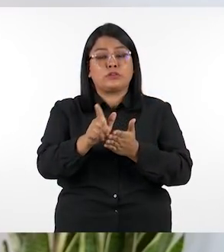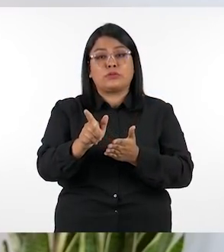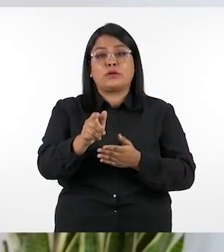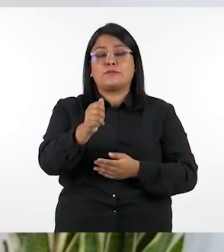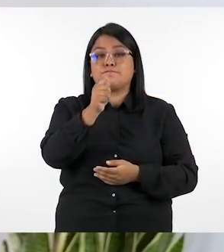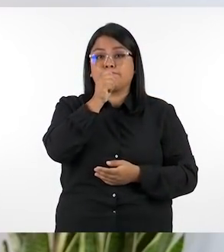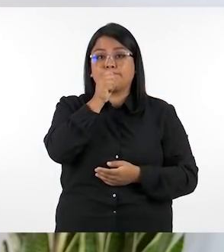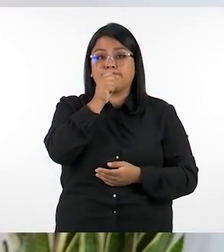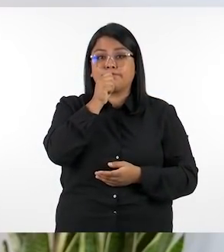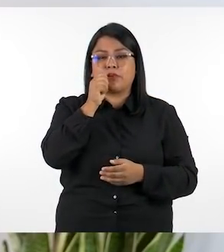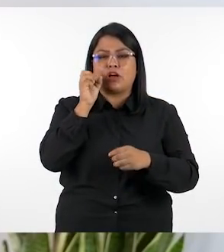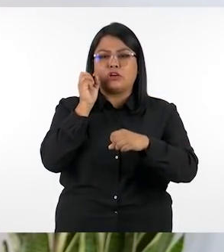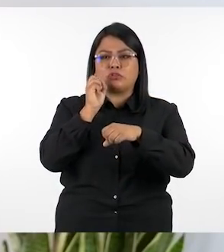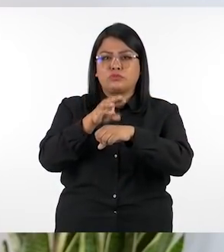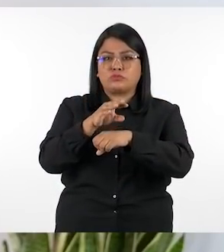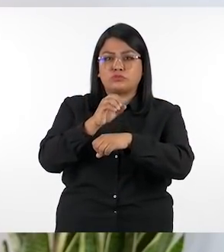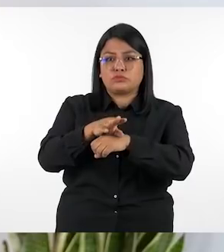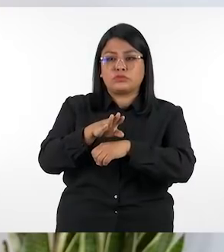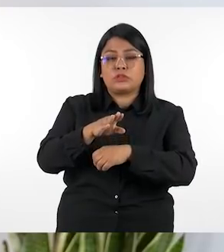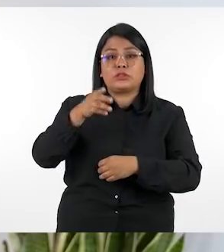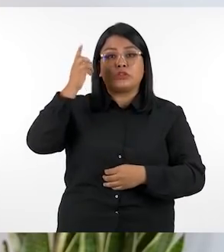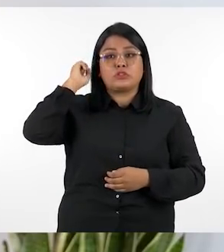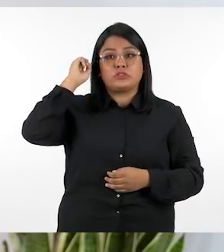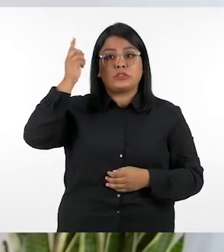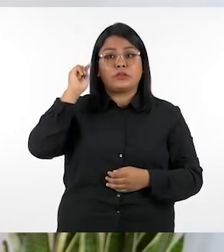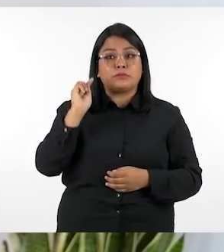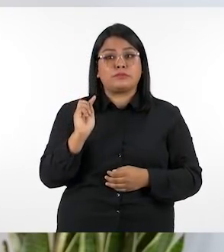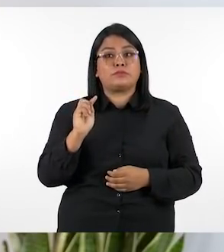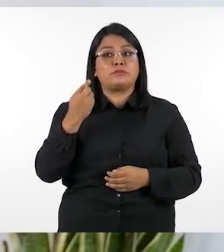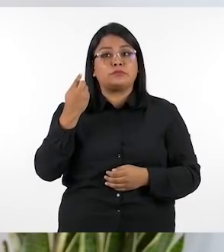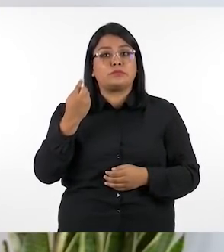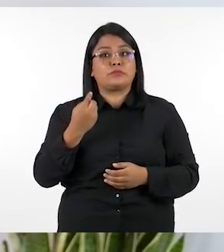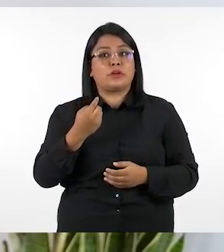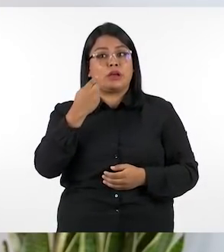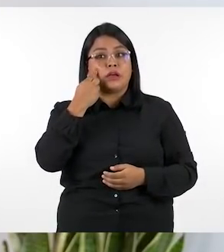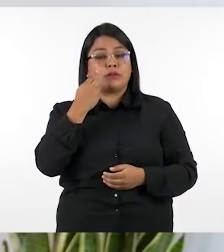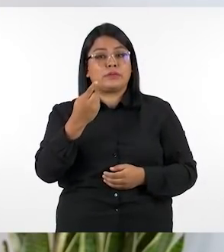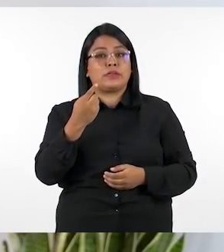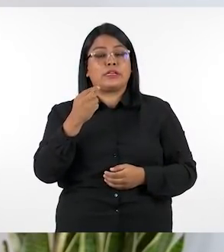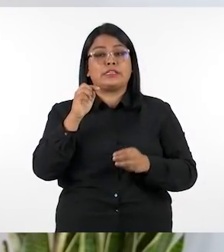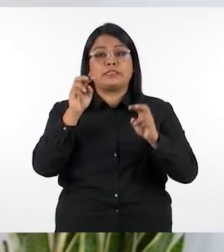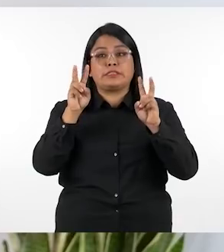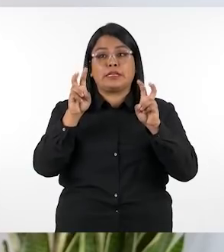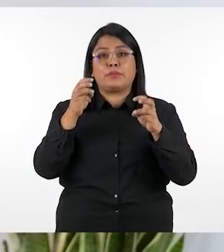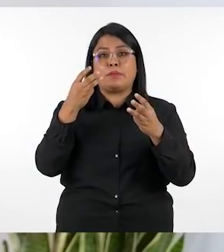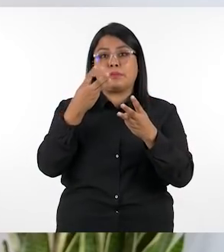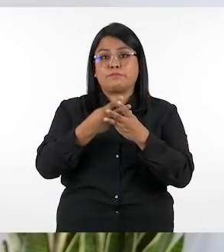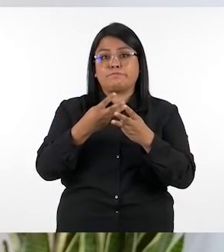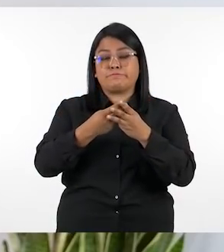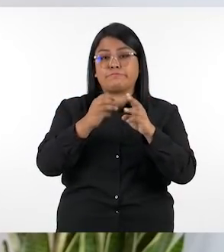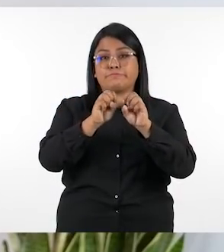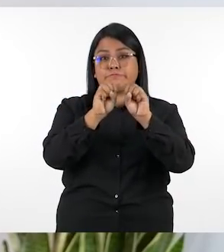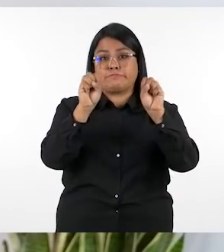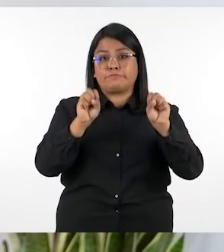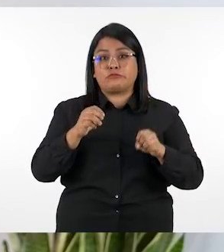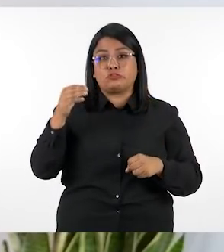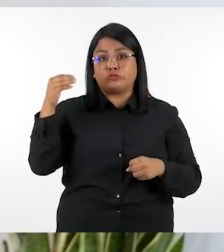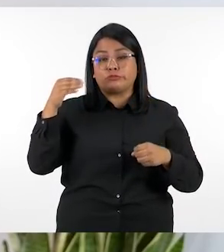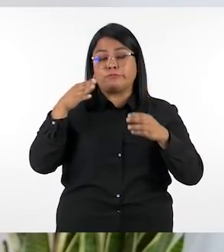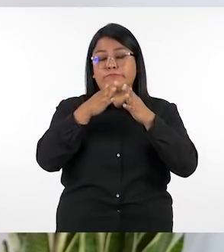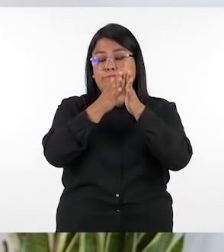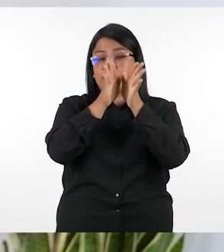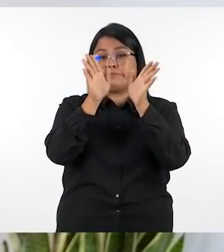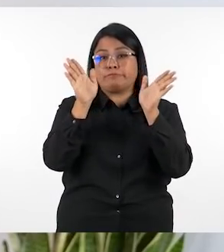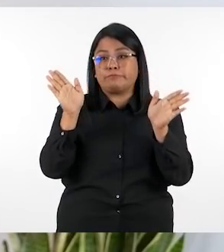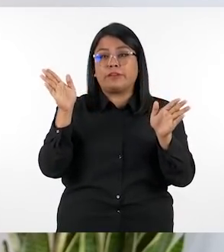especial va orientado para aquellos docentes que por primera vez van a impartir matemática en el